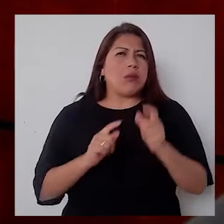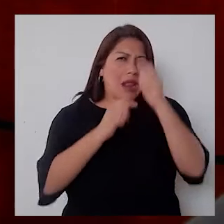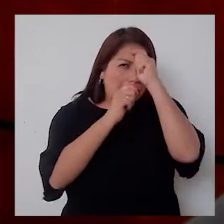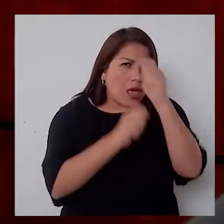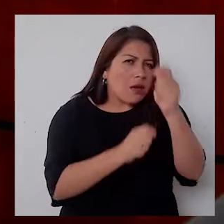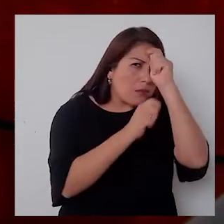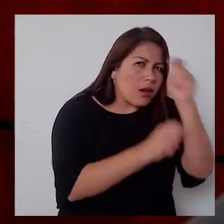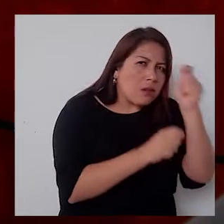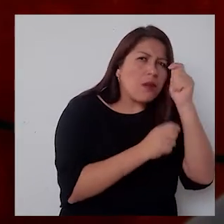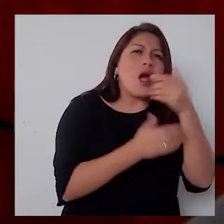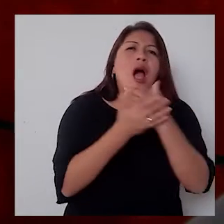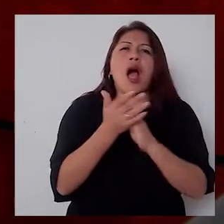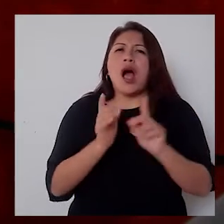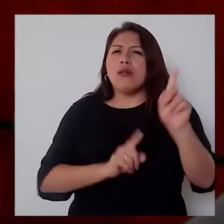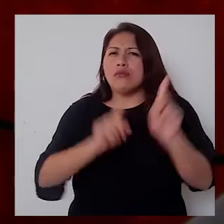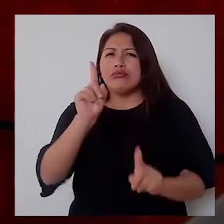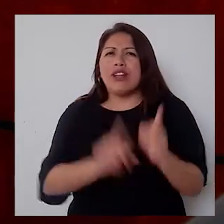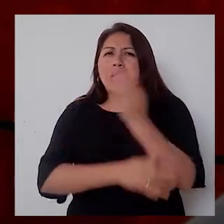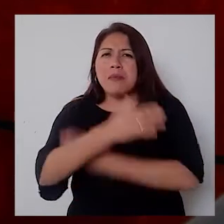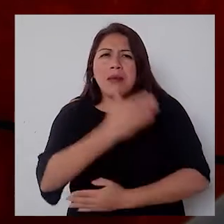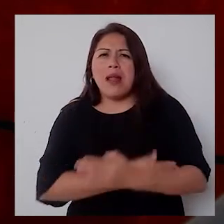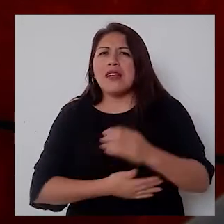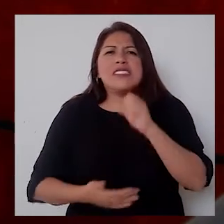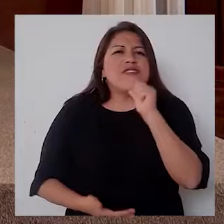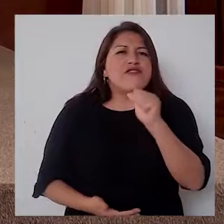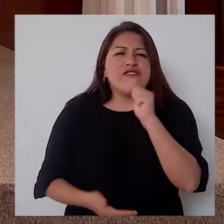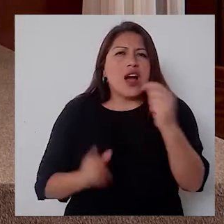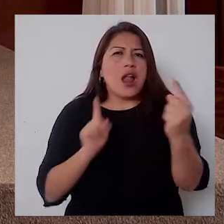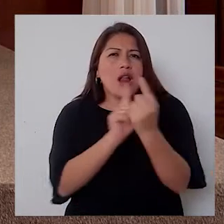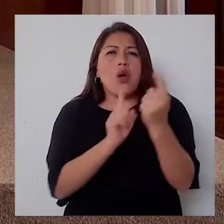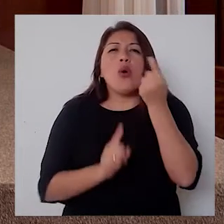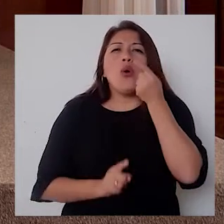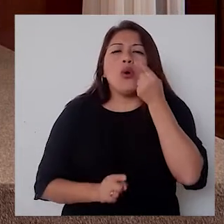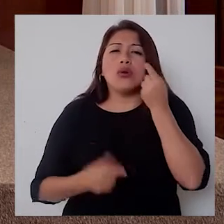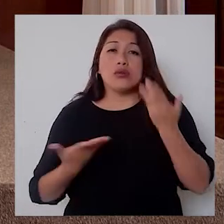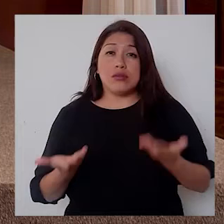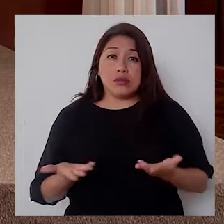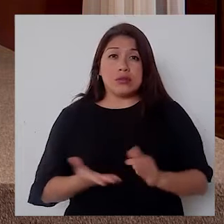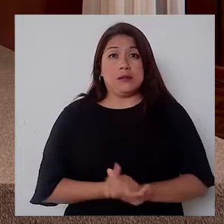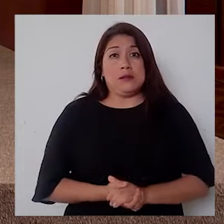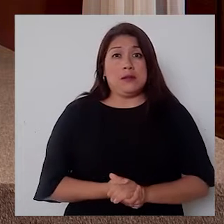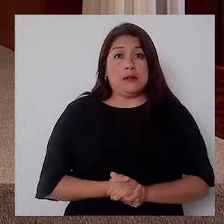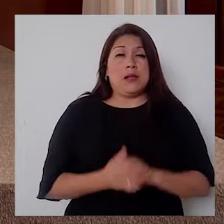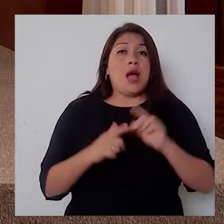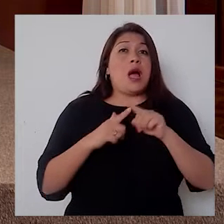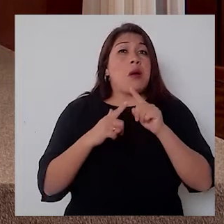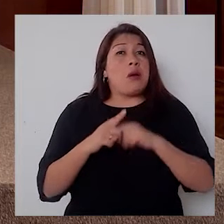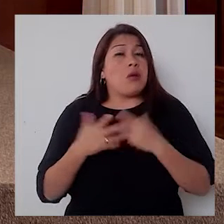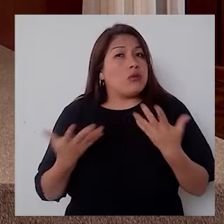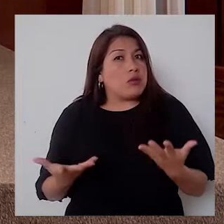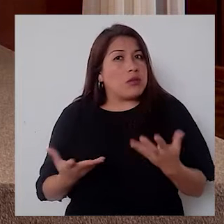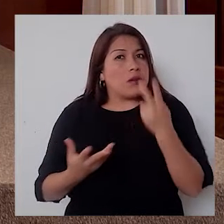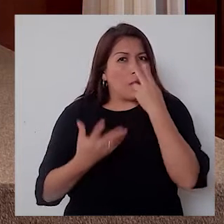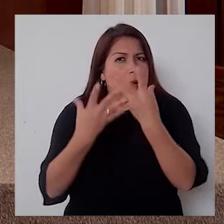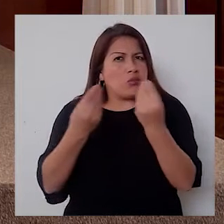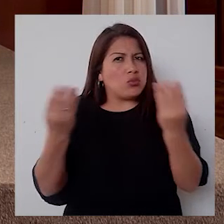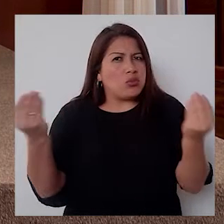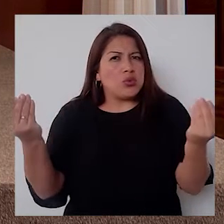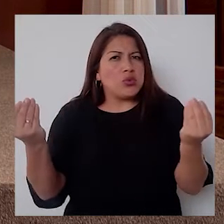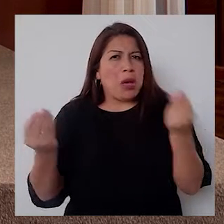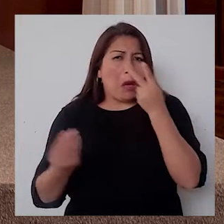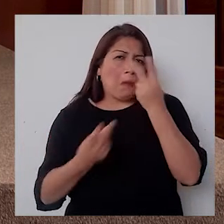con algún tipo de discapacidad si no las conocemos? Y ahí viene lo que usted me dice, ¿no? Para muchos son invisibles y eso no puede ser.